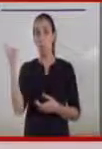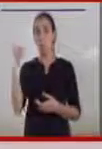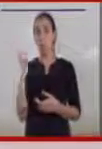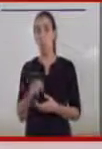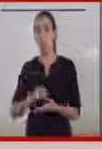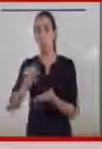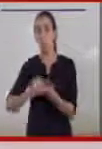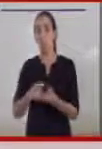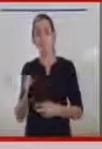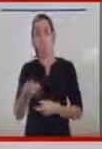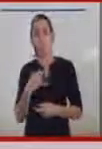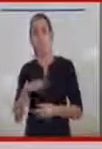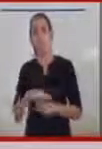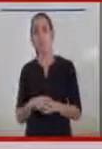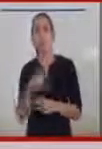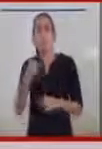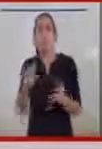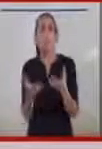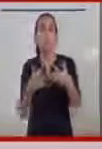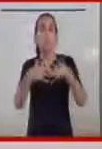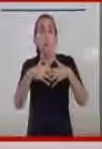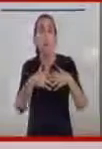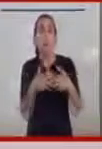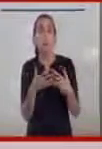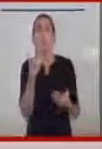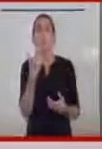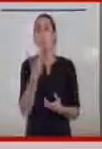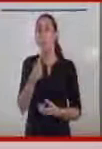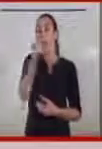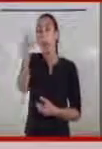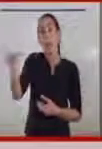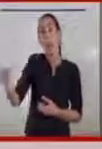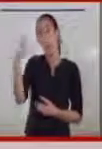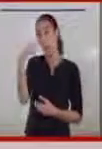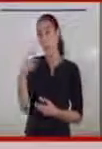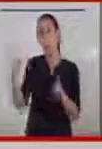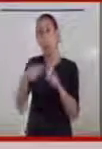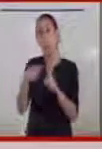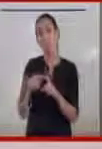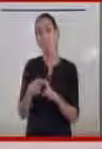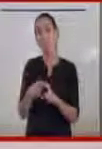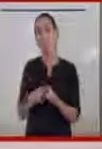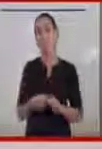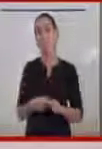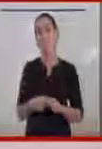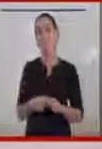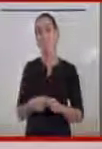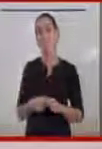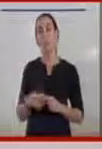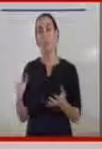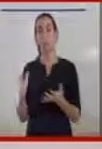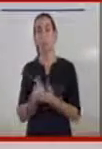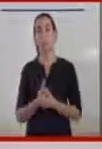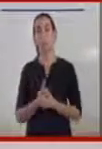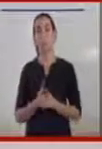aparatos que utilizan las personas ciegas, sea el DAISI, sea todo el tipo de aparatos que